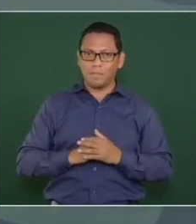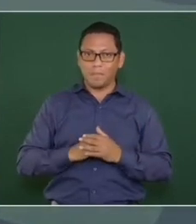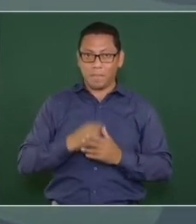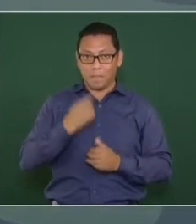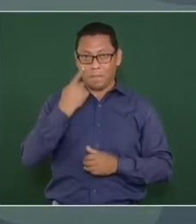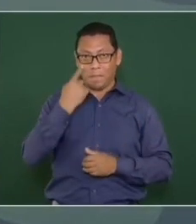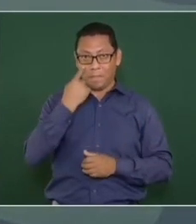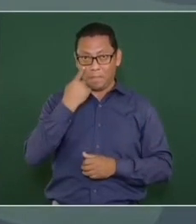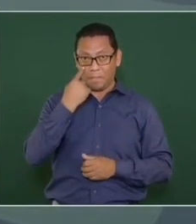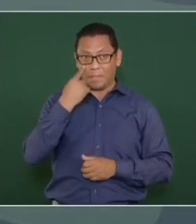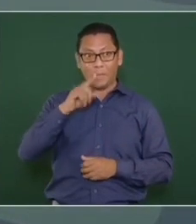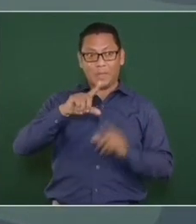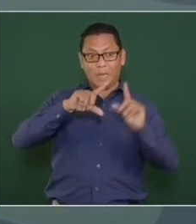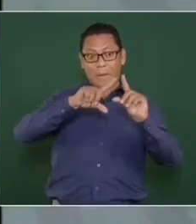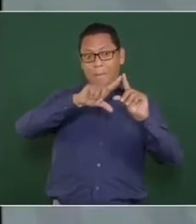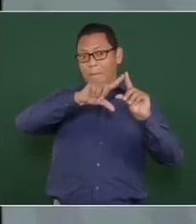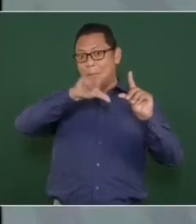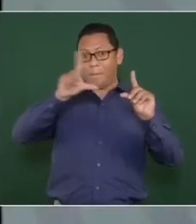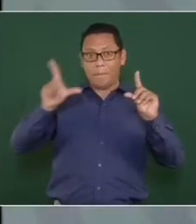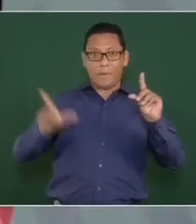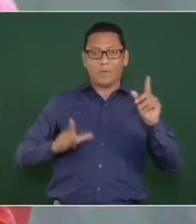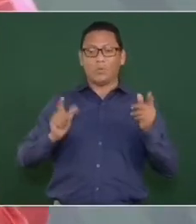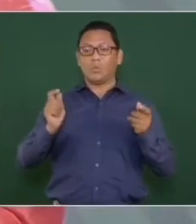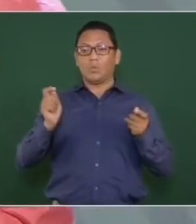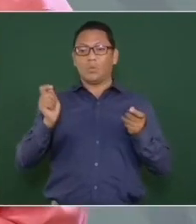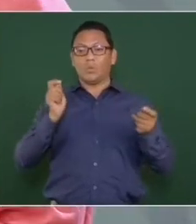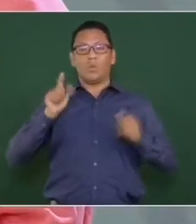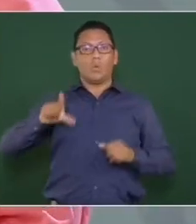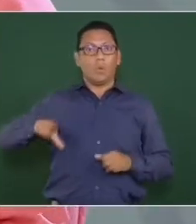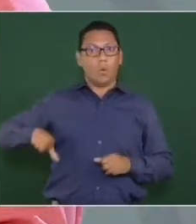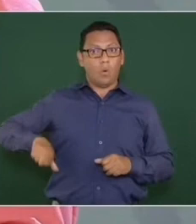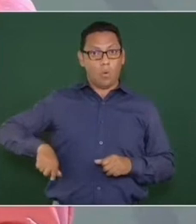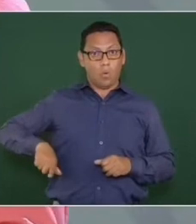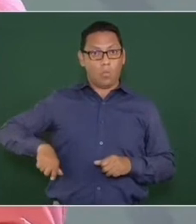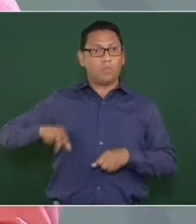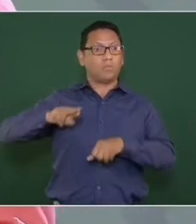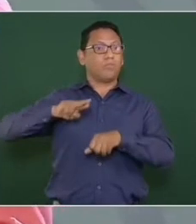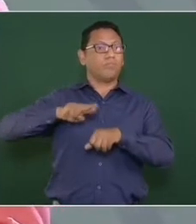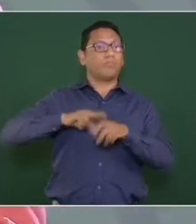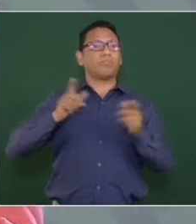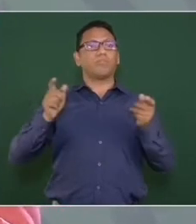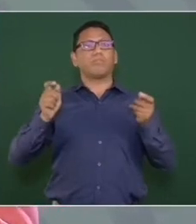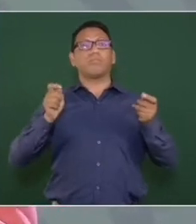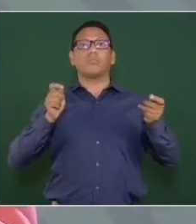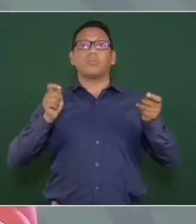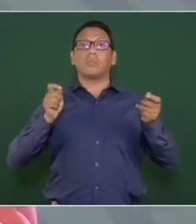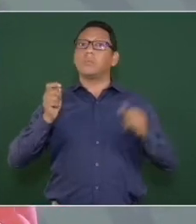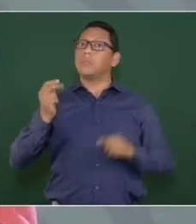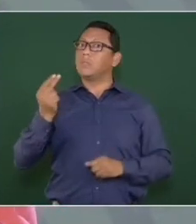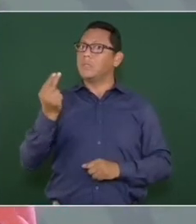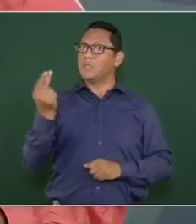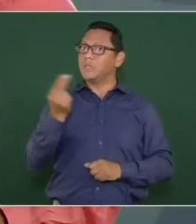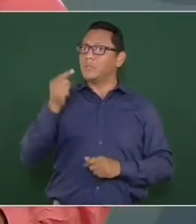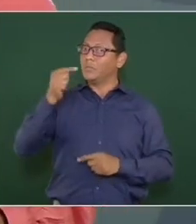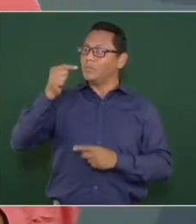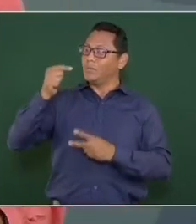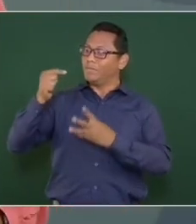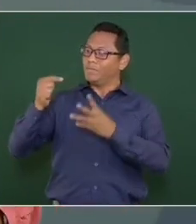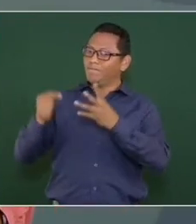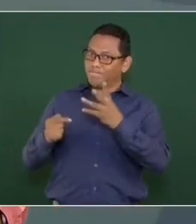este oficio requiere de